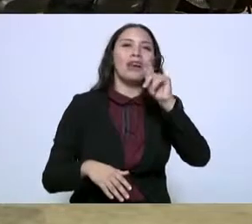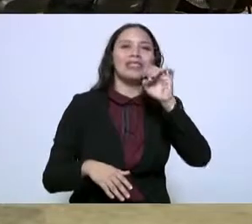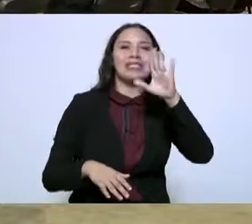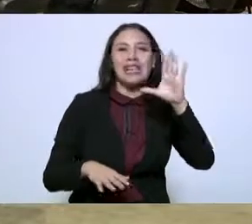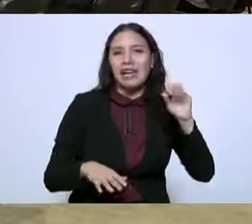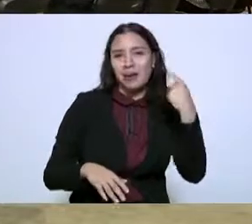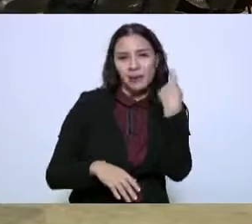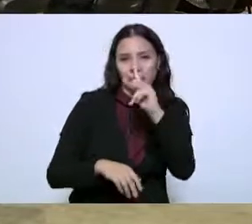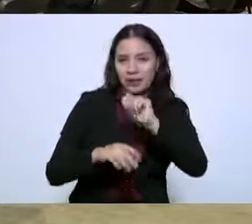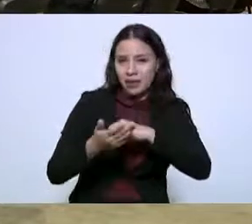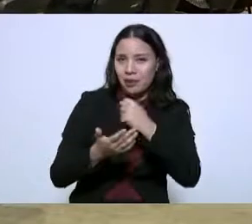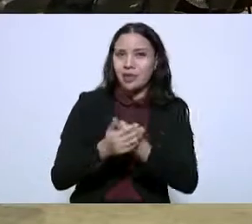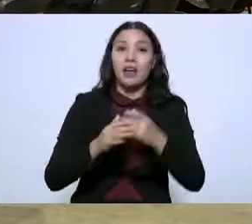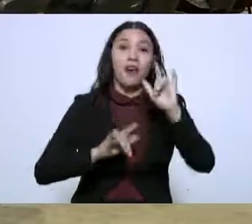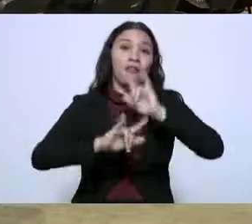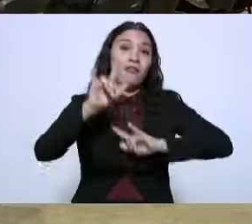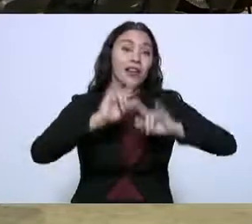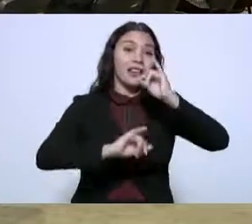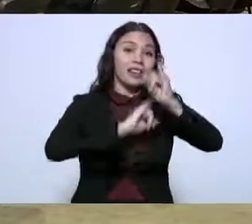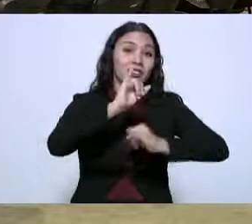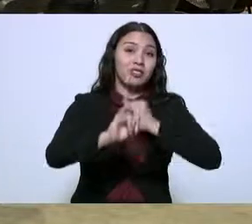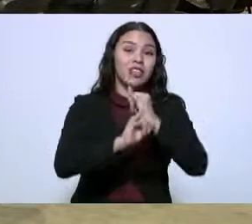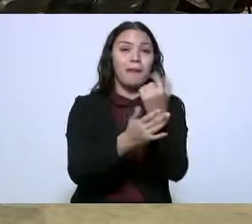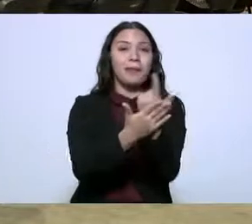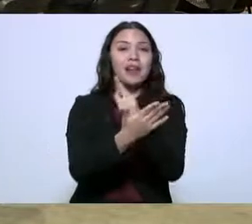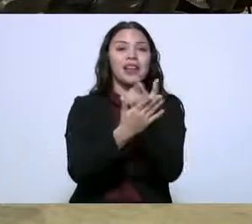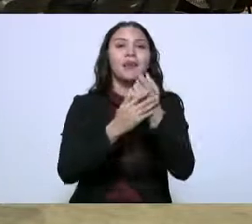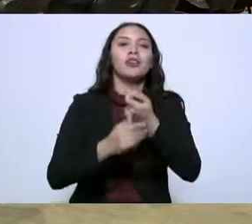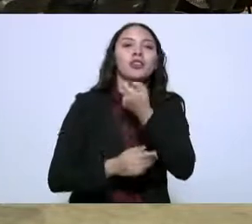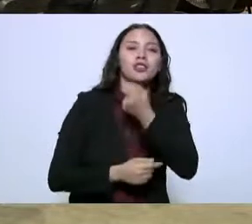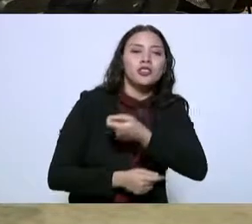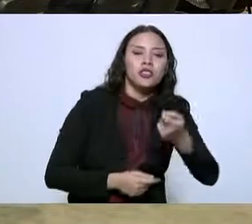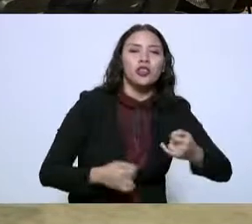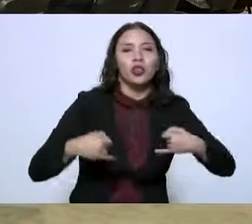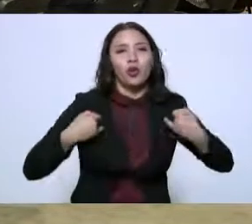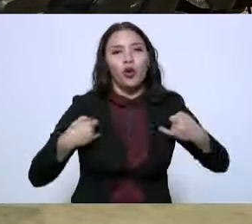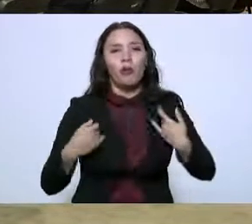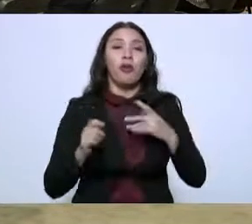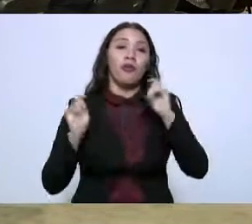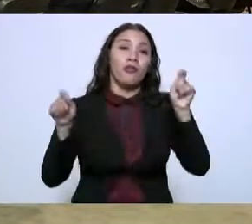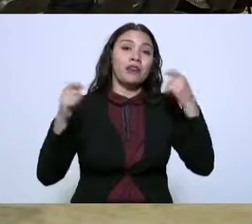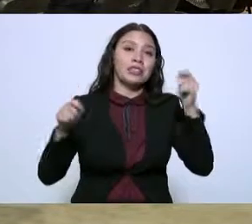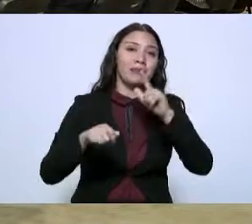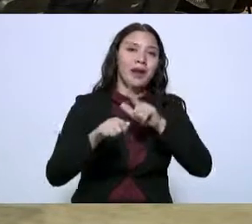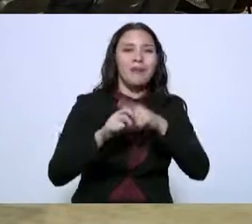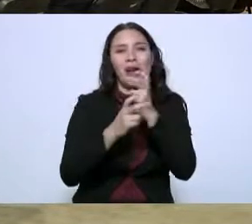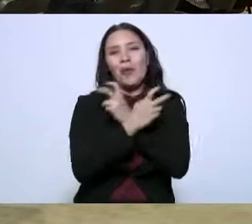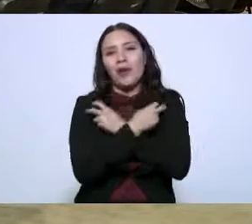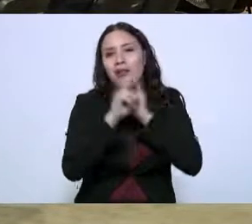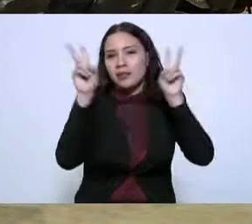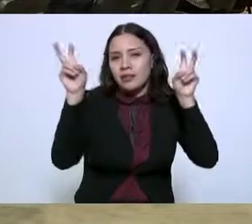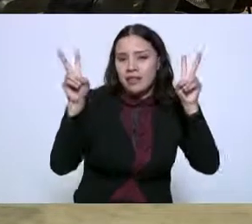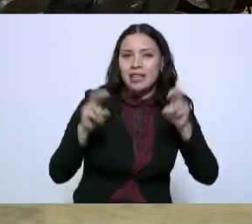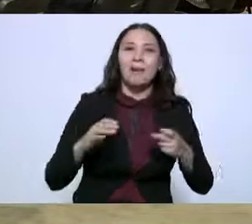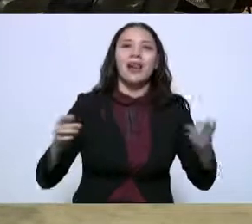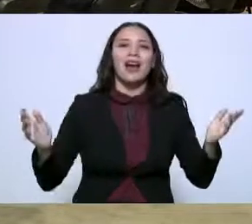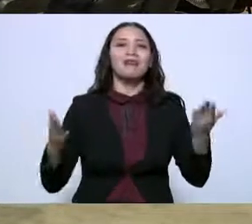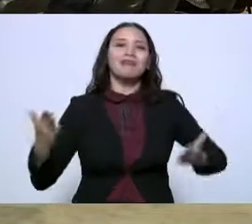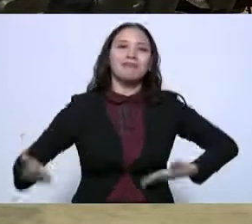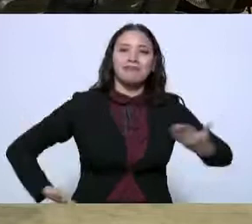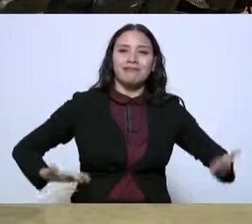la feira internacional del libro infantil y juvenil de Tamaulipas el festival la huesuda el concurso de polca